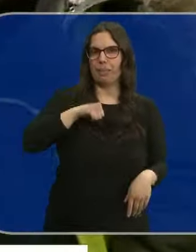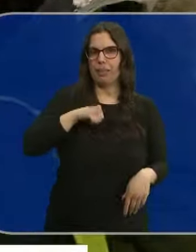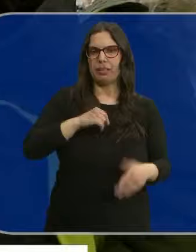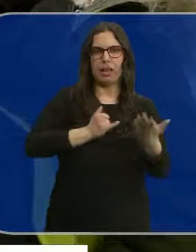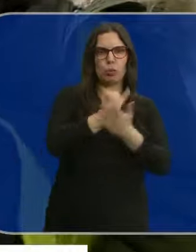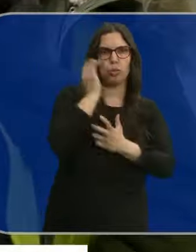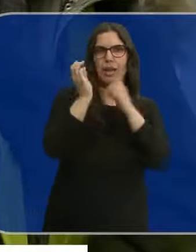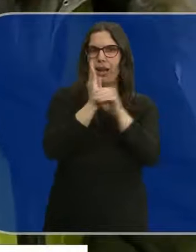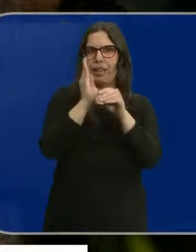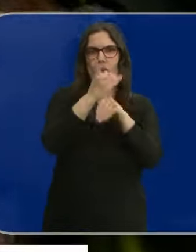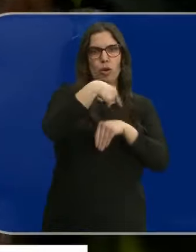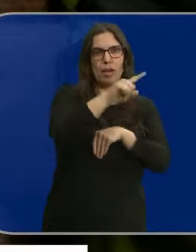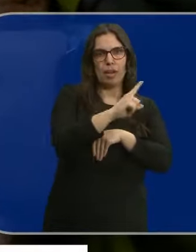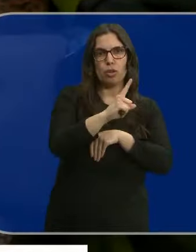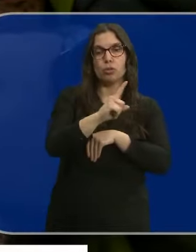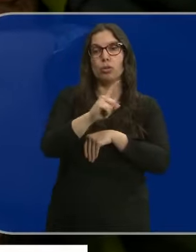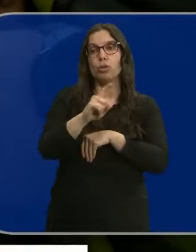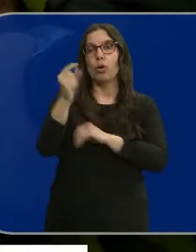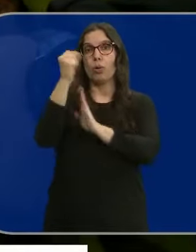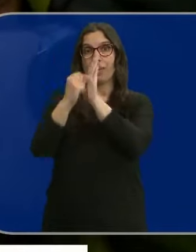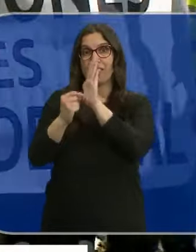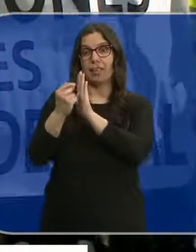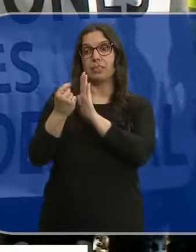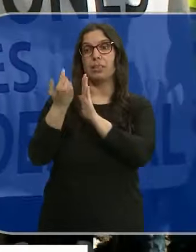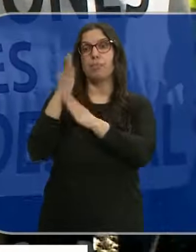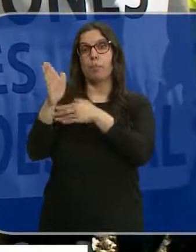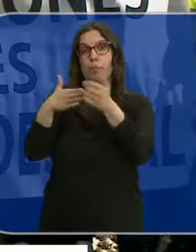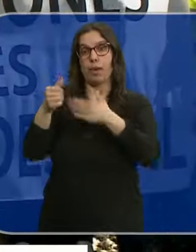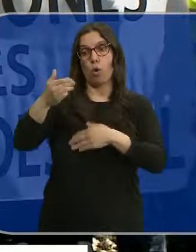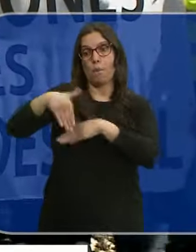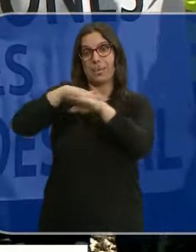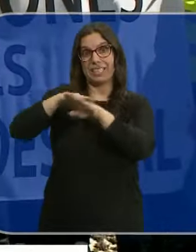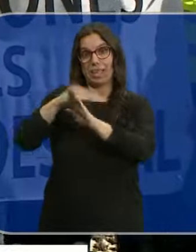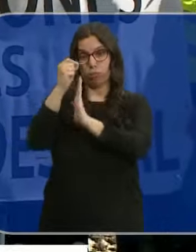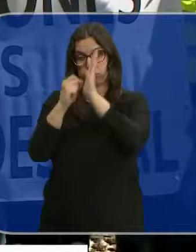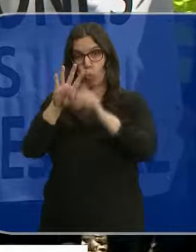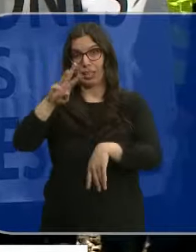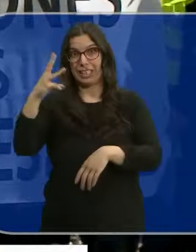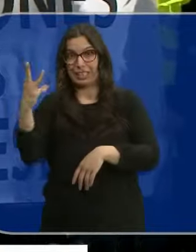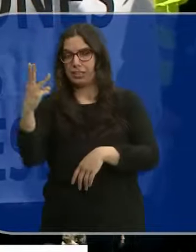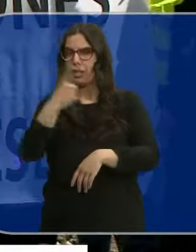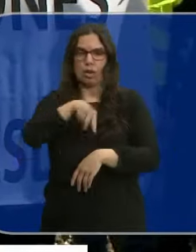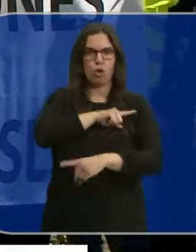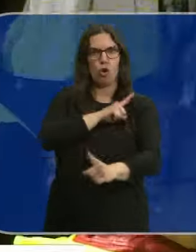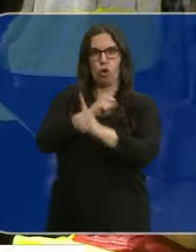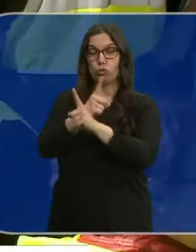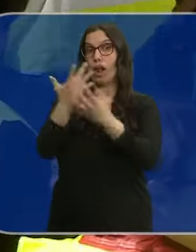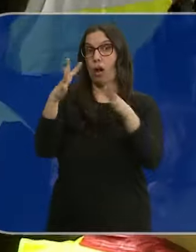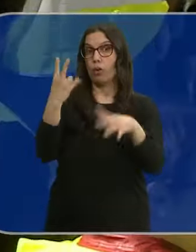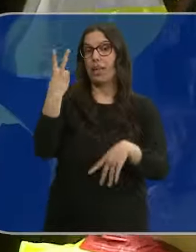oponen, como el resto de sus compañeros, a las 43 medidas propuestas por el Ministerio y que ya han firmado UPA y Unión de Uniones.